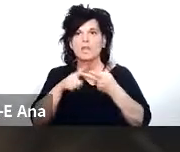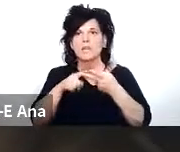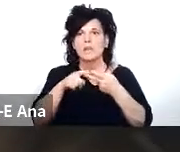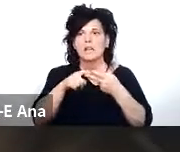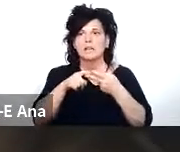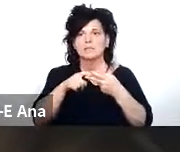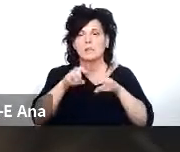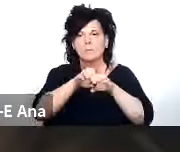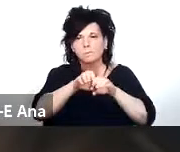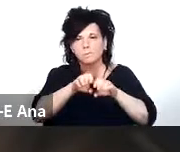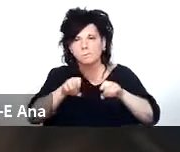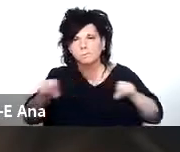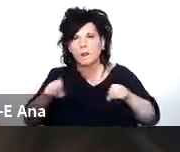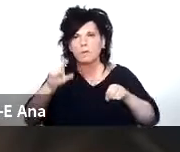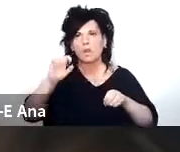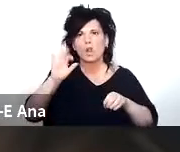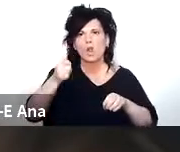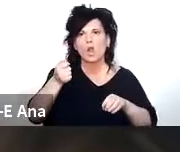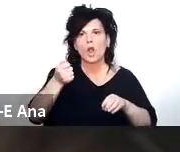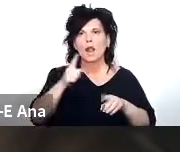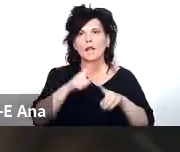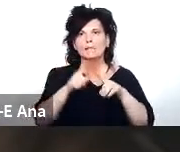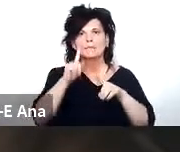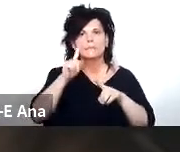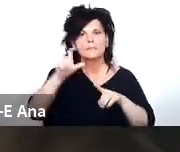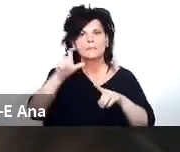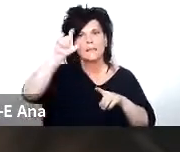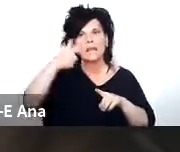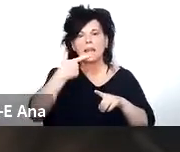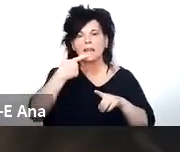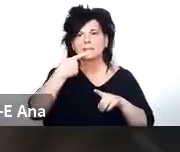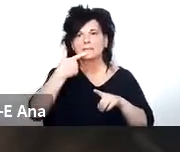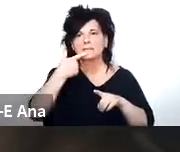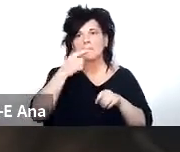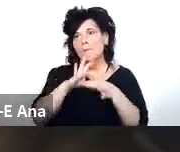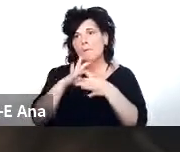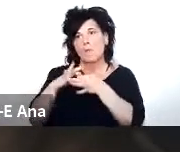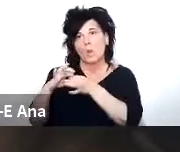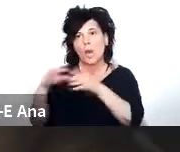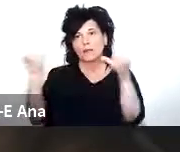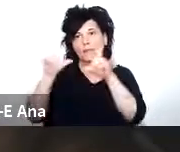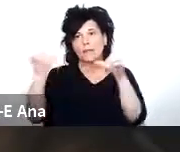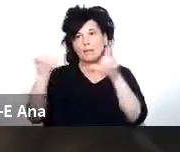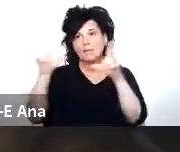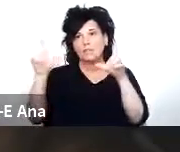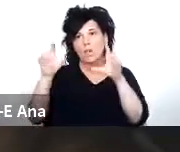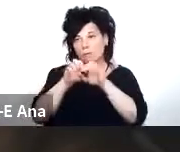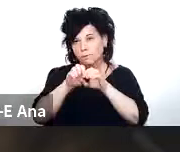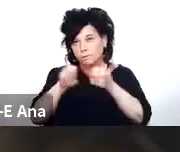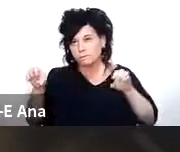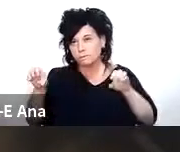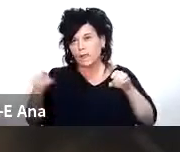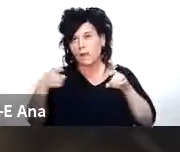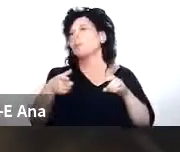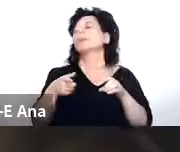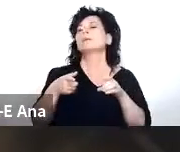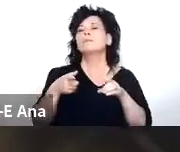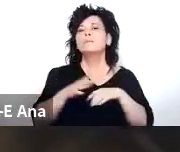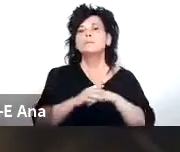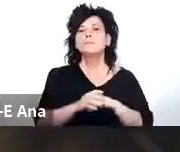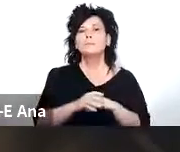coaxiles con los que se brinda la televisión por cable o los enlaces inalámbricos en el caso de los proveedores tipo wireless